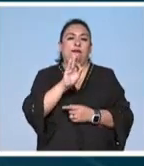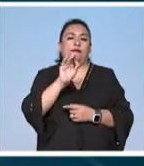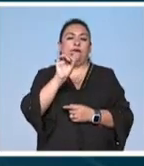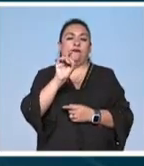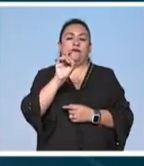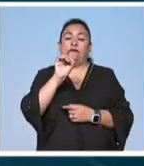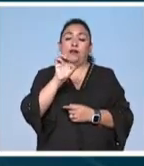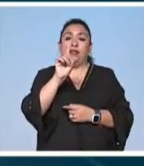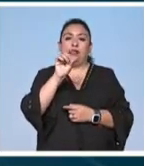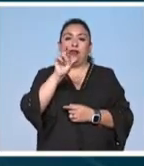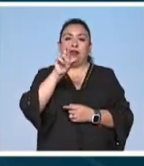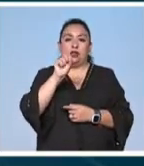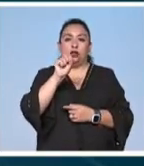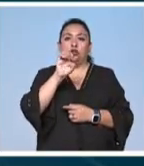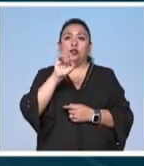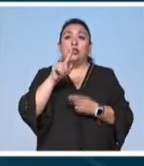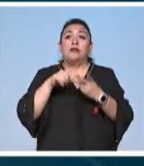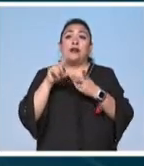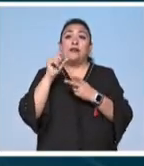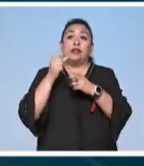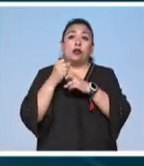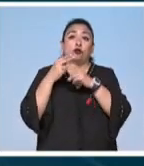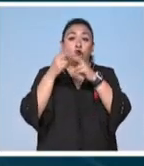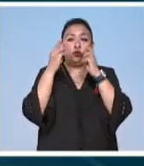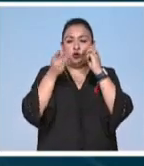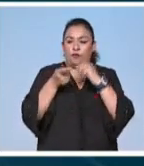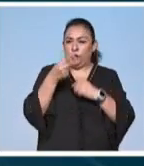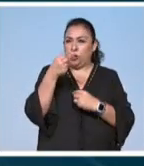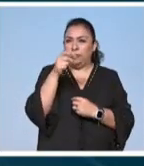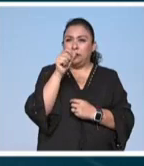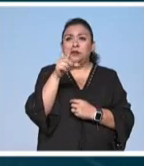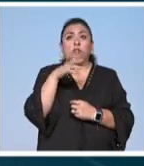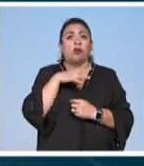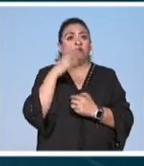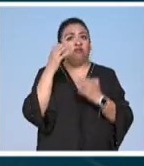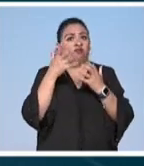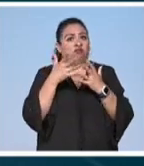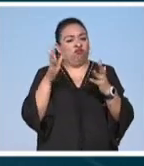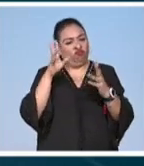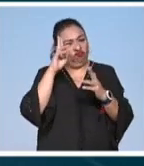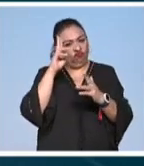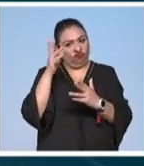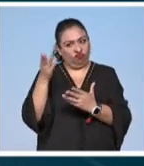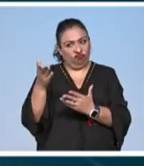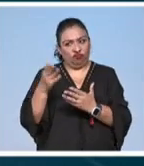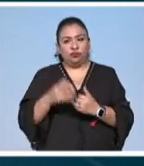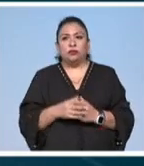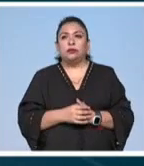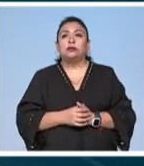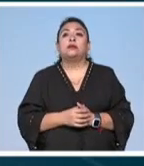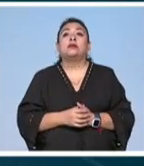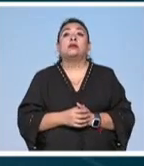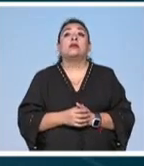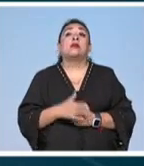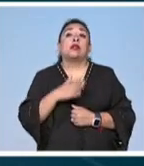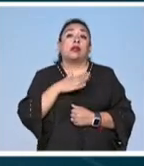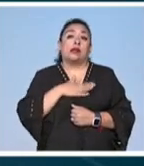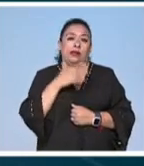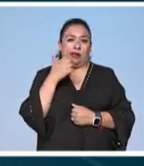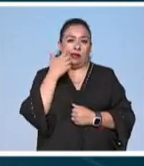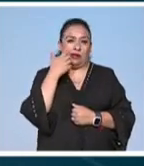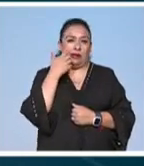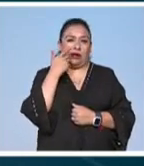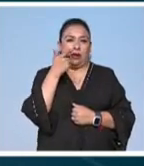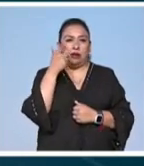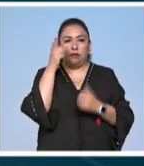silva y el 20 aniversario del museo que lleva su nombre se realizó una magna exposición en su honor nosotros lo que hicimos